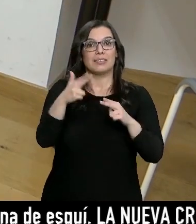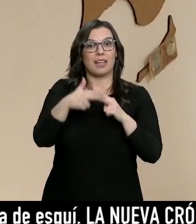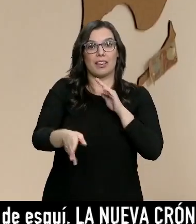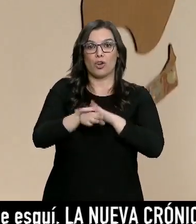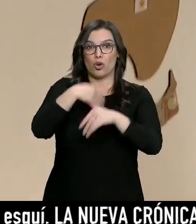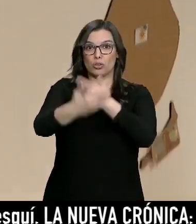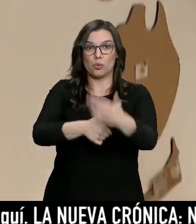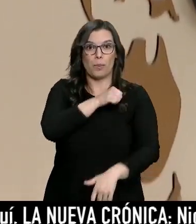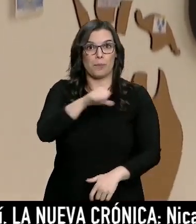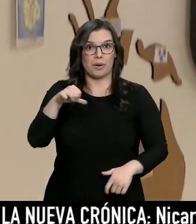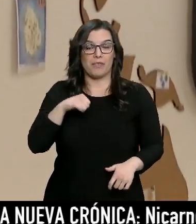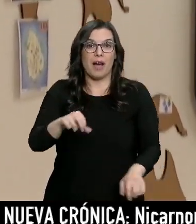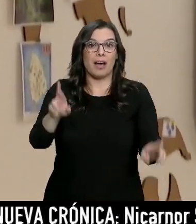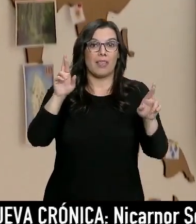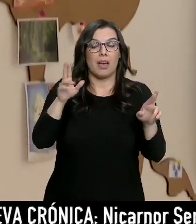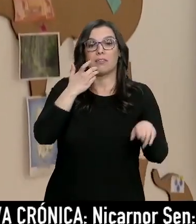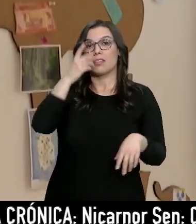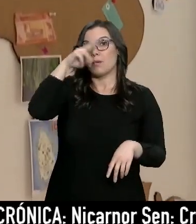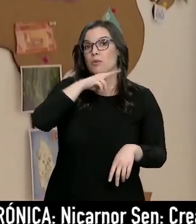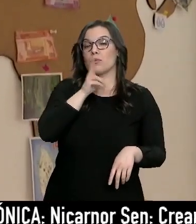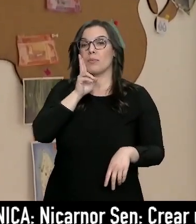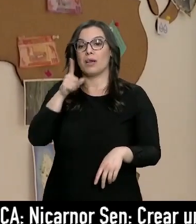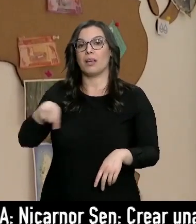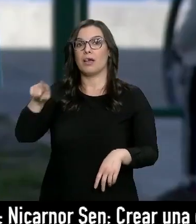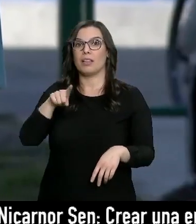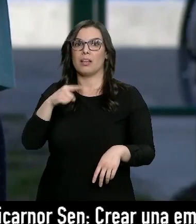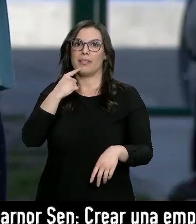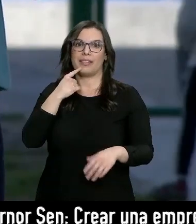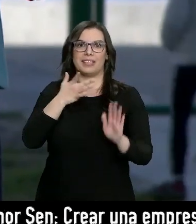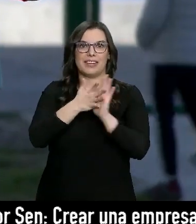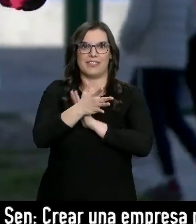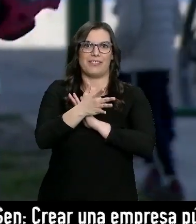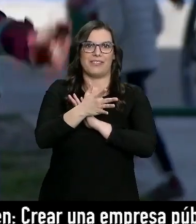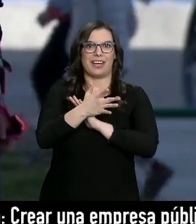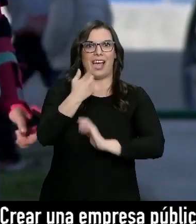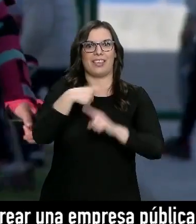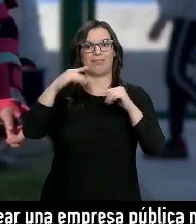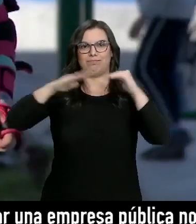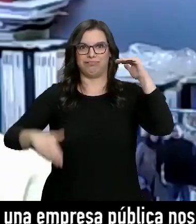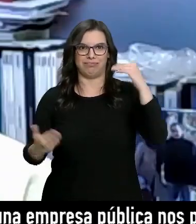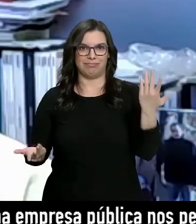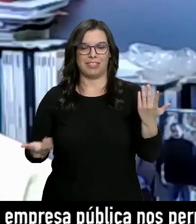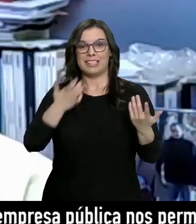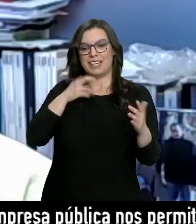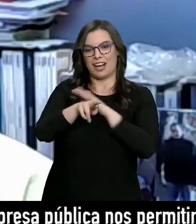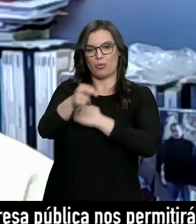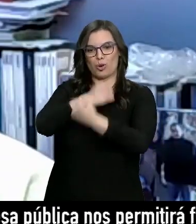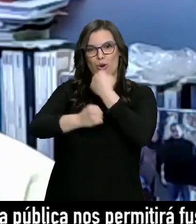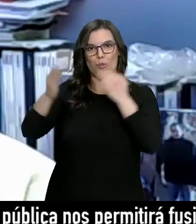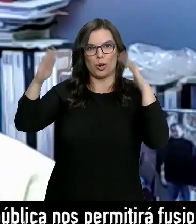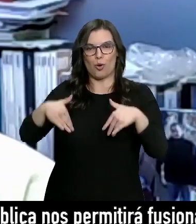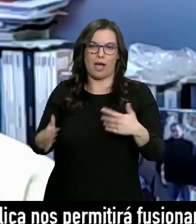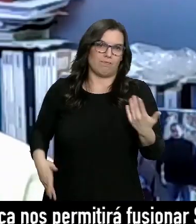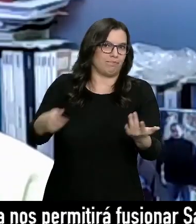de forma privada, lo que para el colectivo de padres de alumnos de nuestra comunidad provoca una brecha económica. Los que no tienen recursos económicos